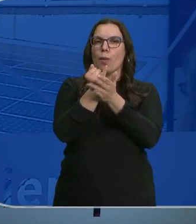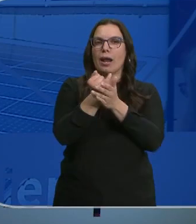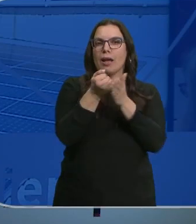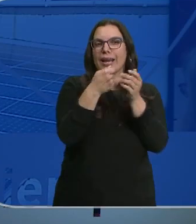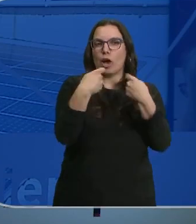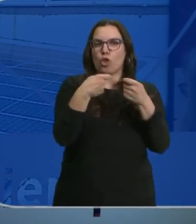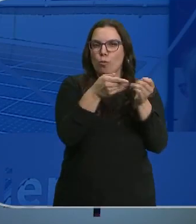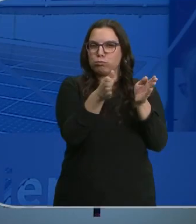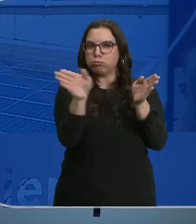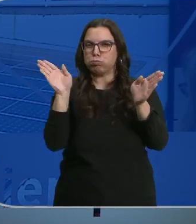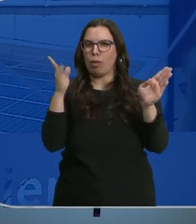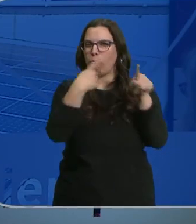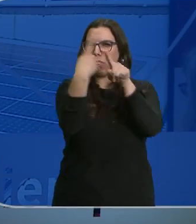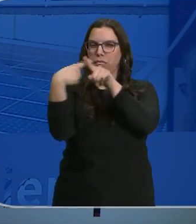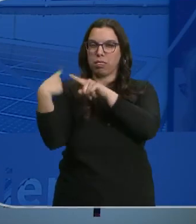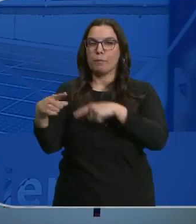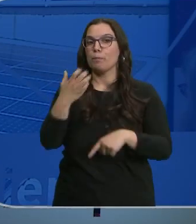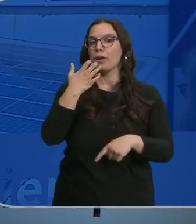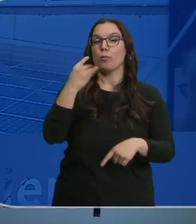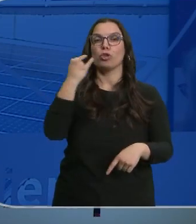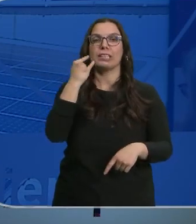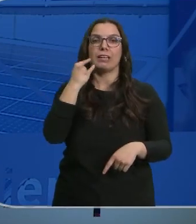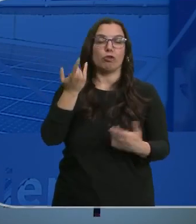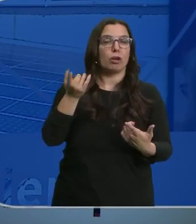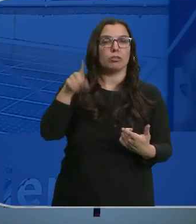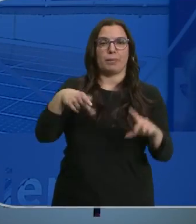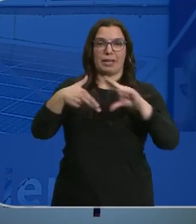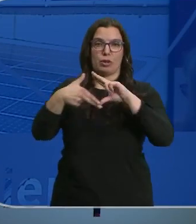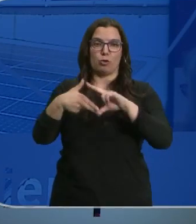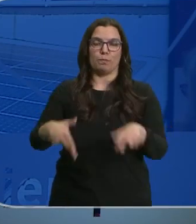nichos de negocio muy diferentes. Es el caso de Telefónica o de Renault.